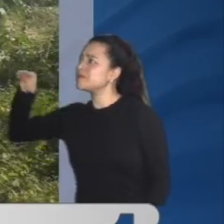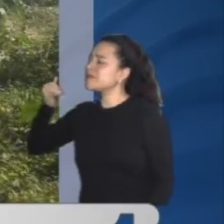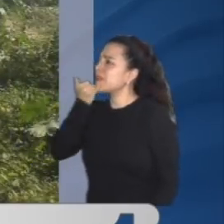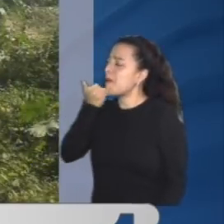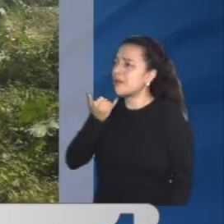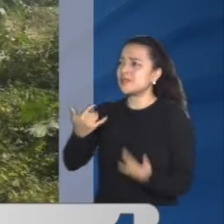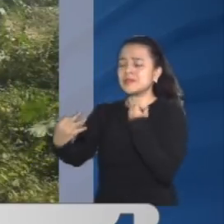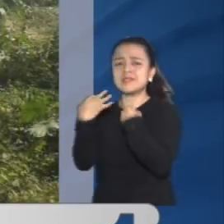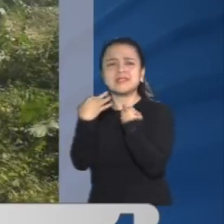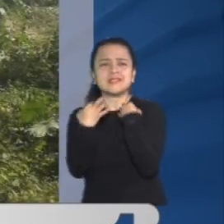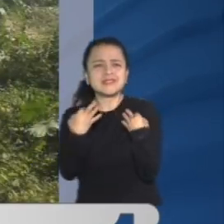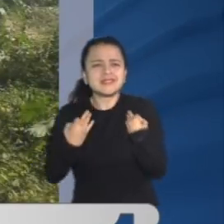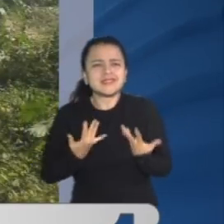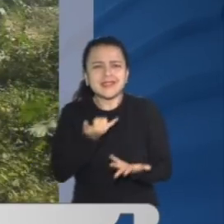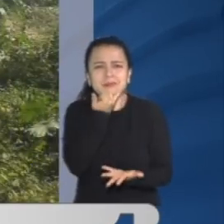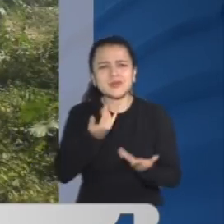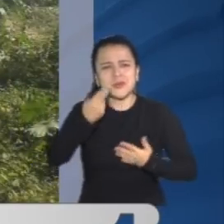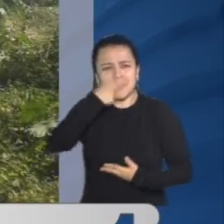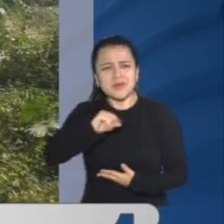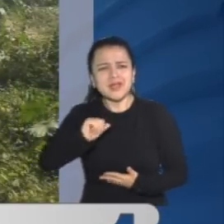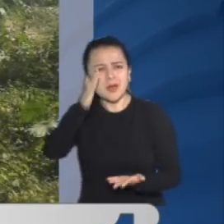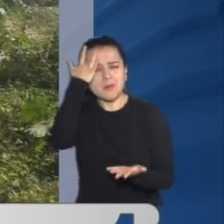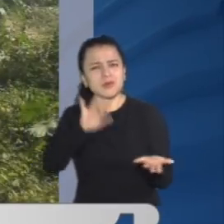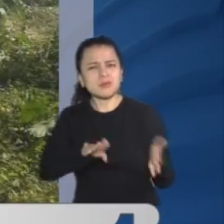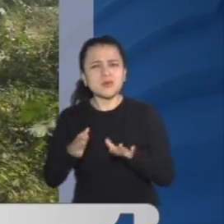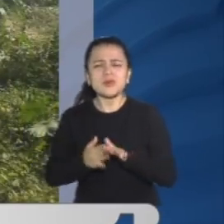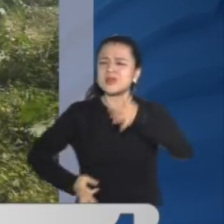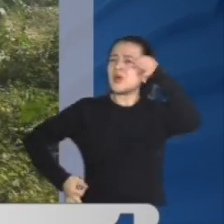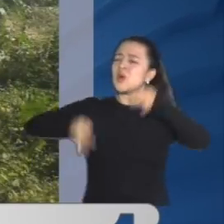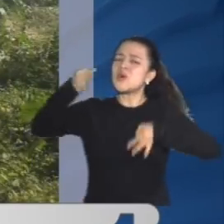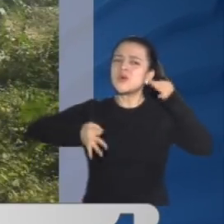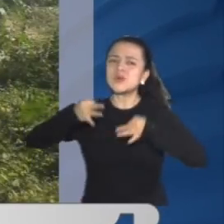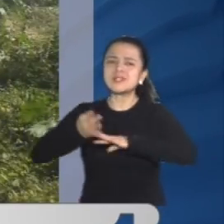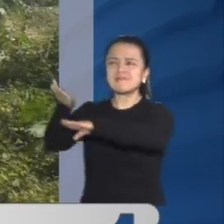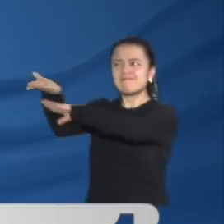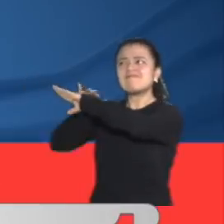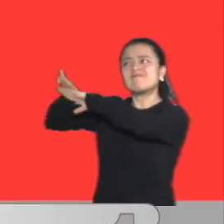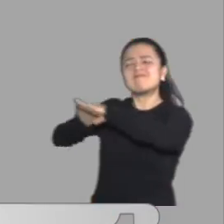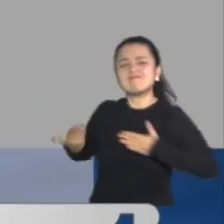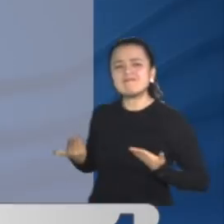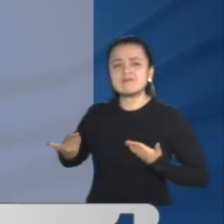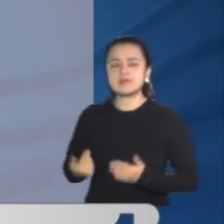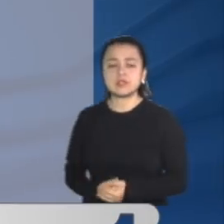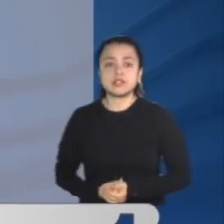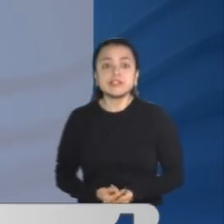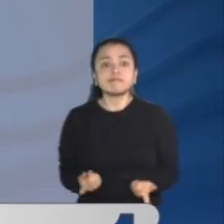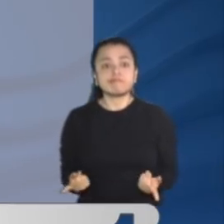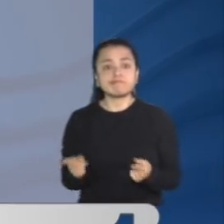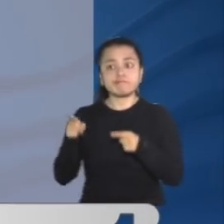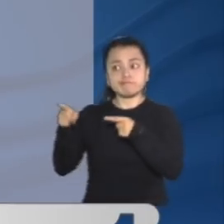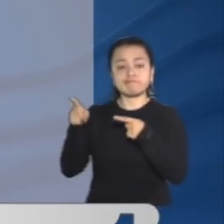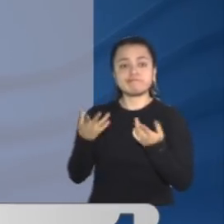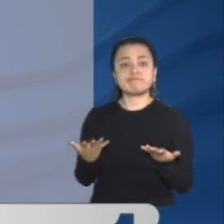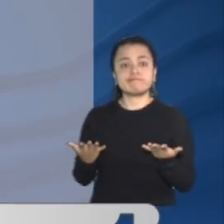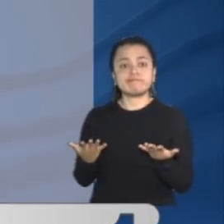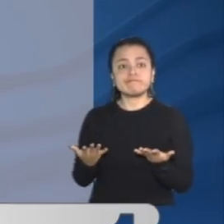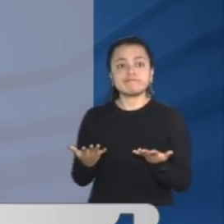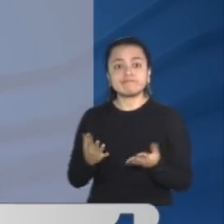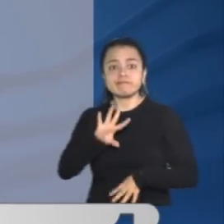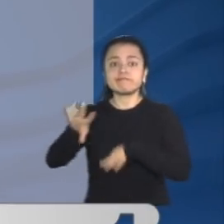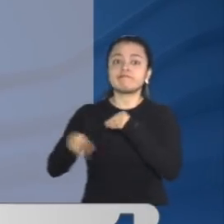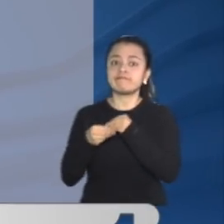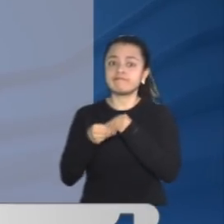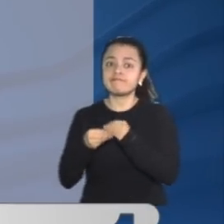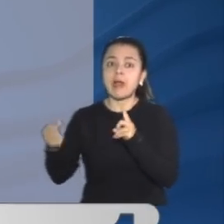que la muerte de su hija no quede la impunidad al tiempo, que también ha calificado este hecho como un nuevo acto de